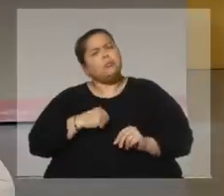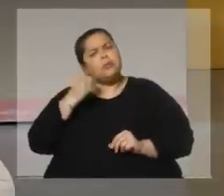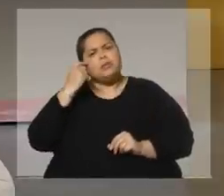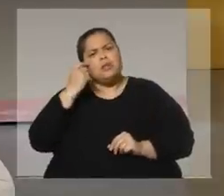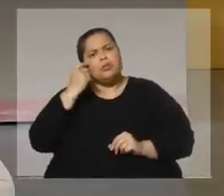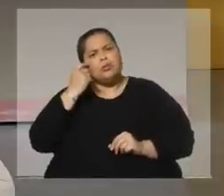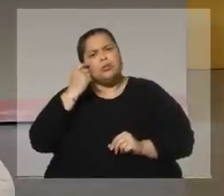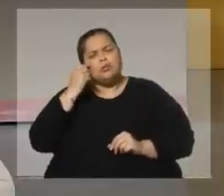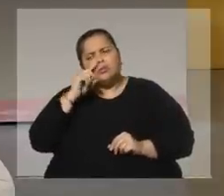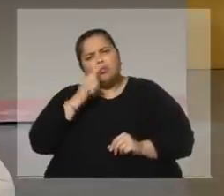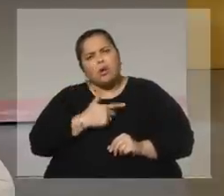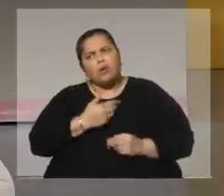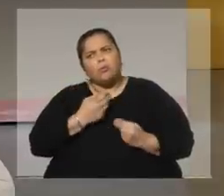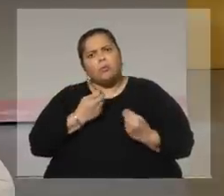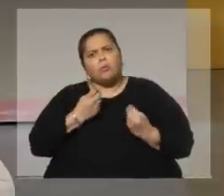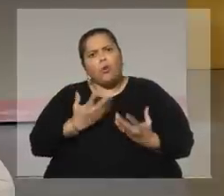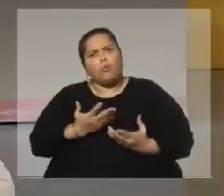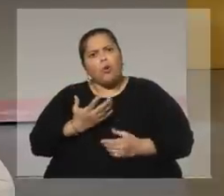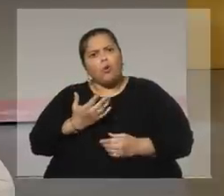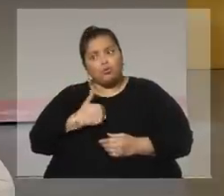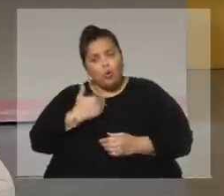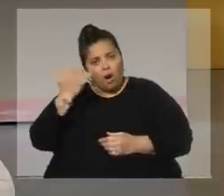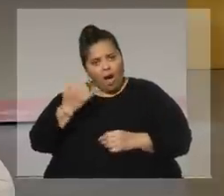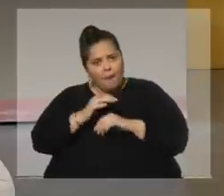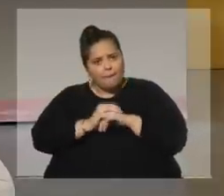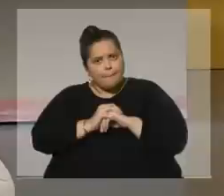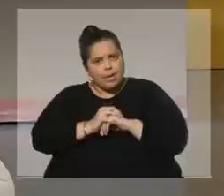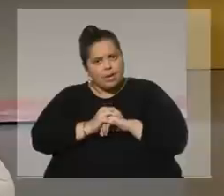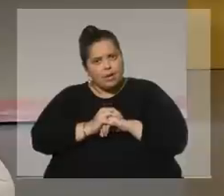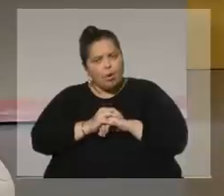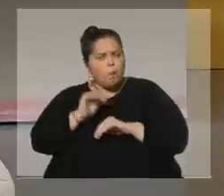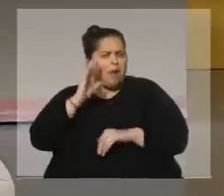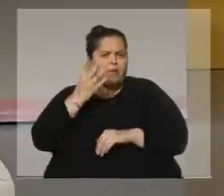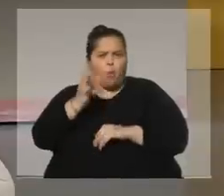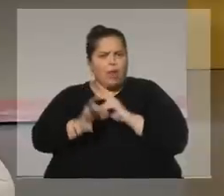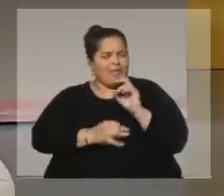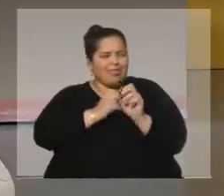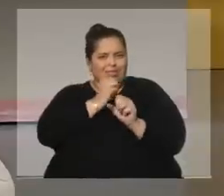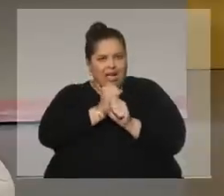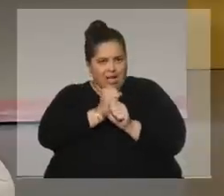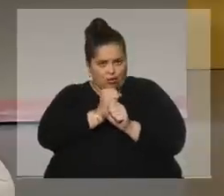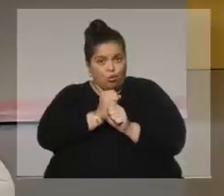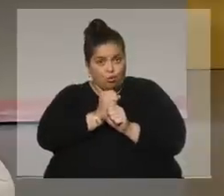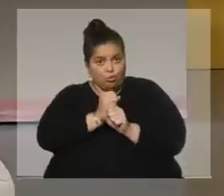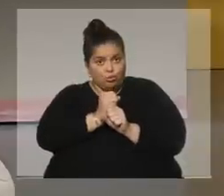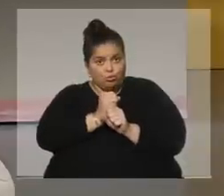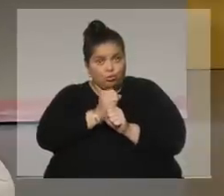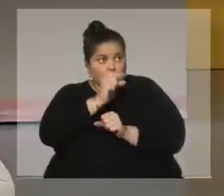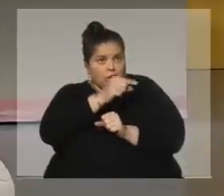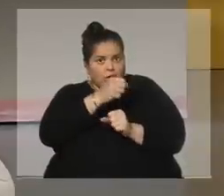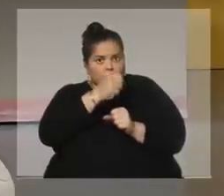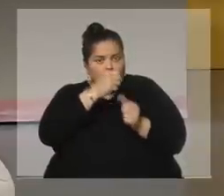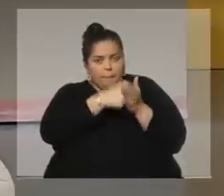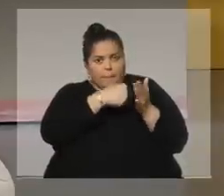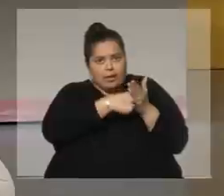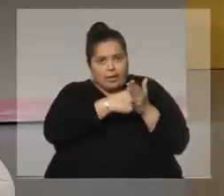increíble, porque yo tengo amigos hace cuarenta y pico de años que militan en las veredas del frente